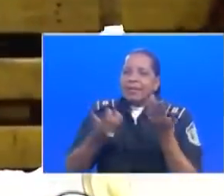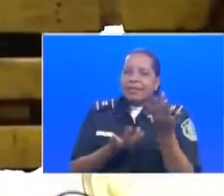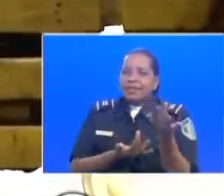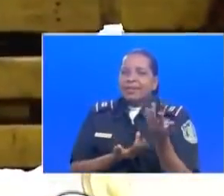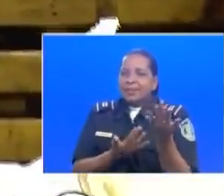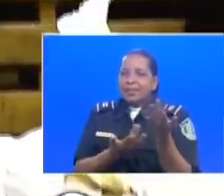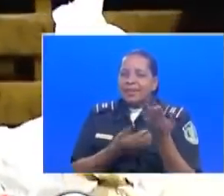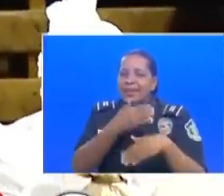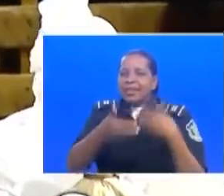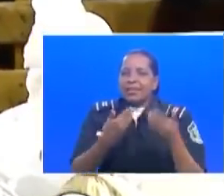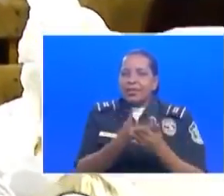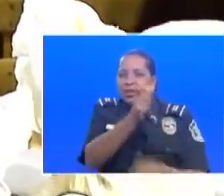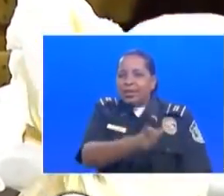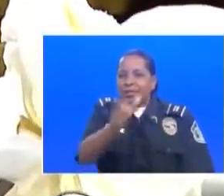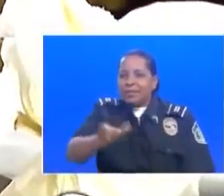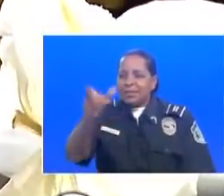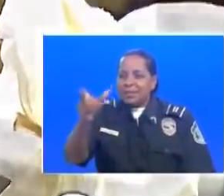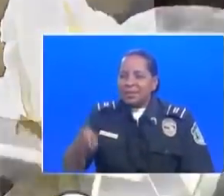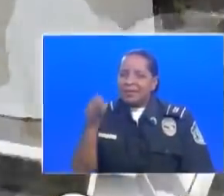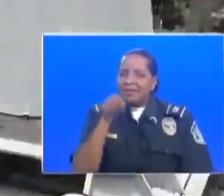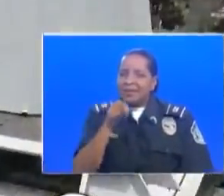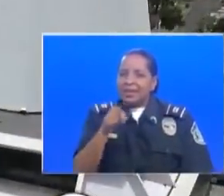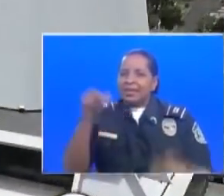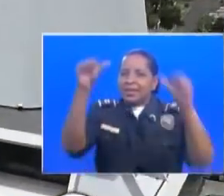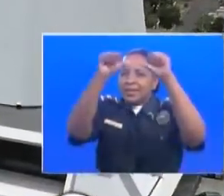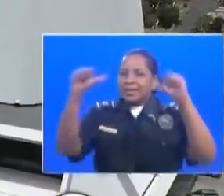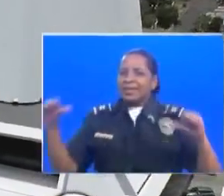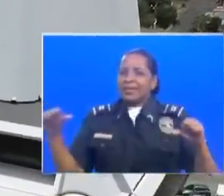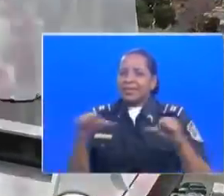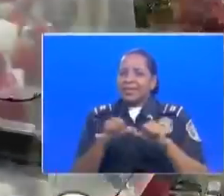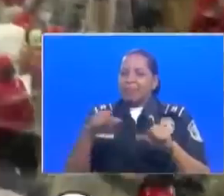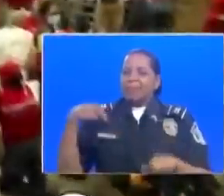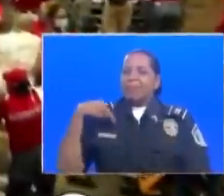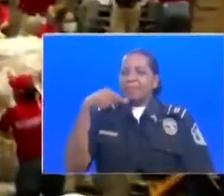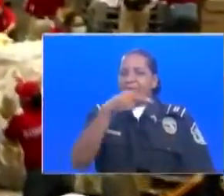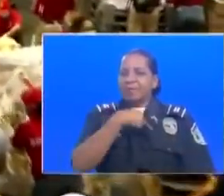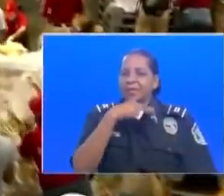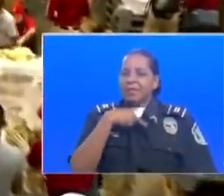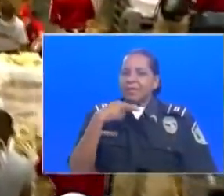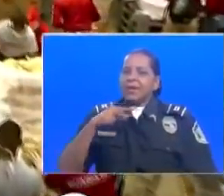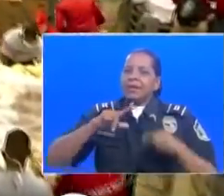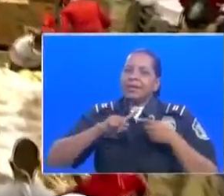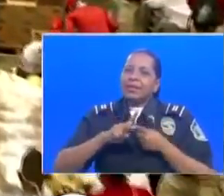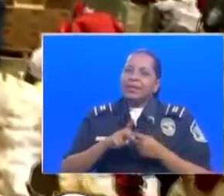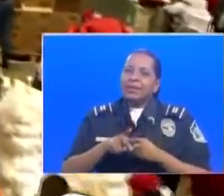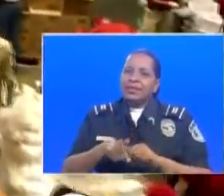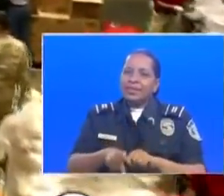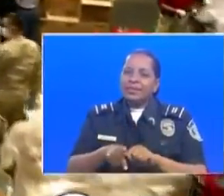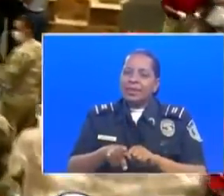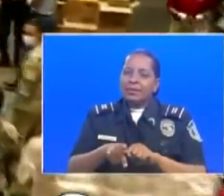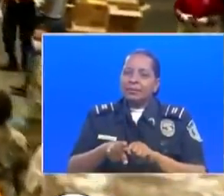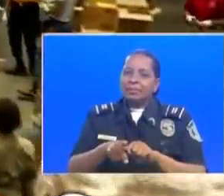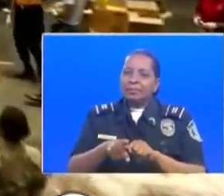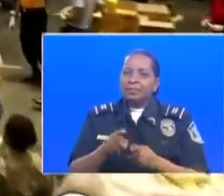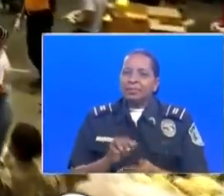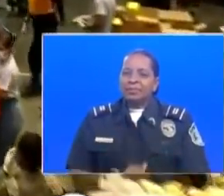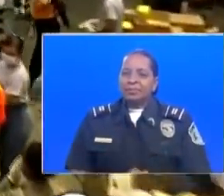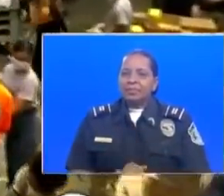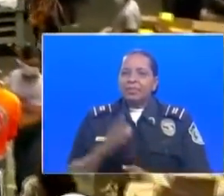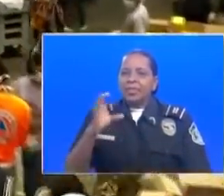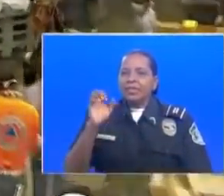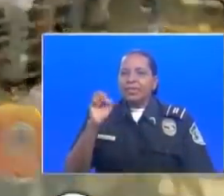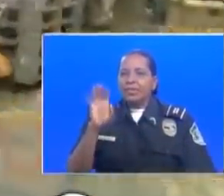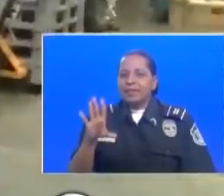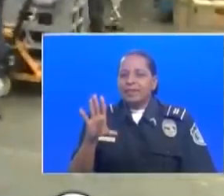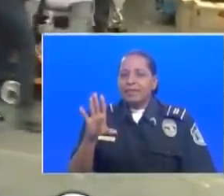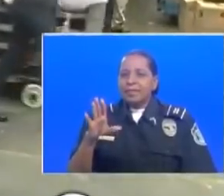a todas las personas. Con esto, señores, desde Atlapa, nosotros vamos a continuar y vamos a darle al paso a C5. Misión